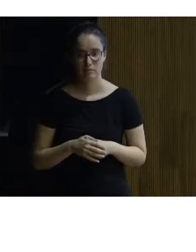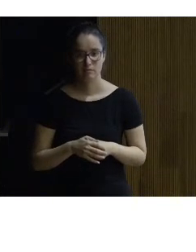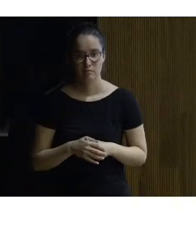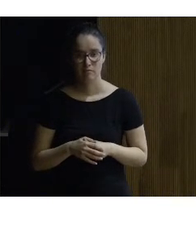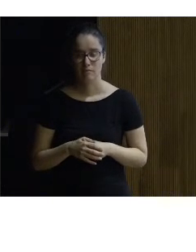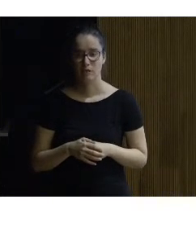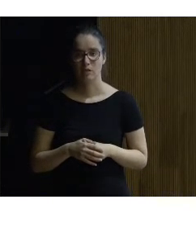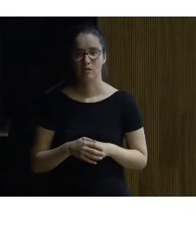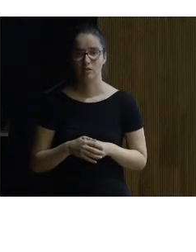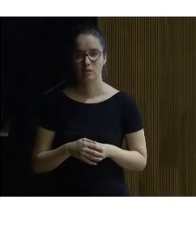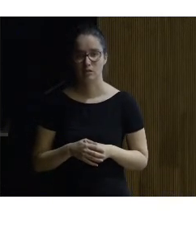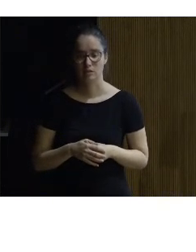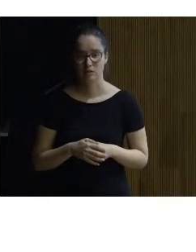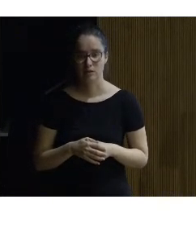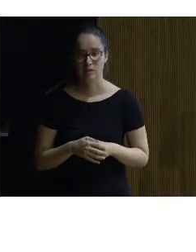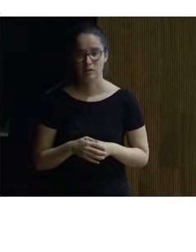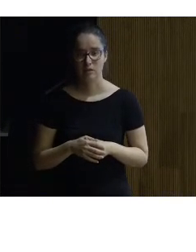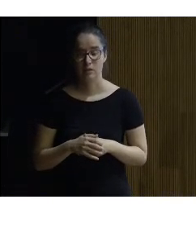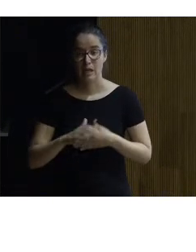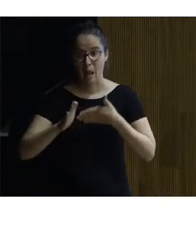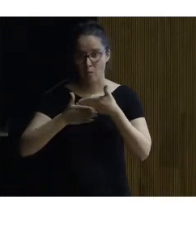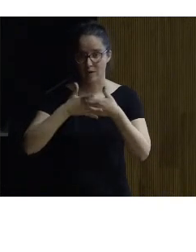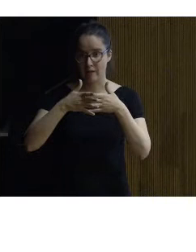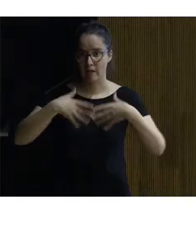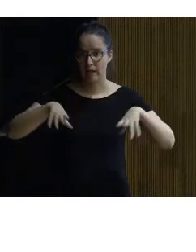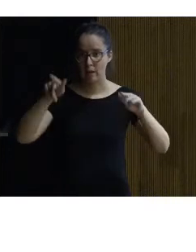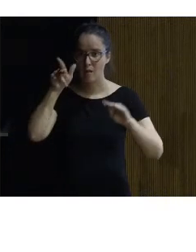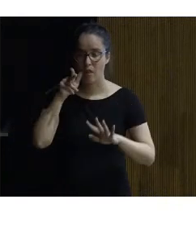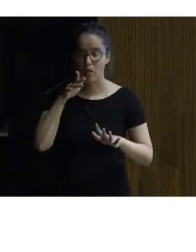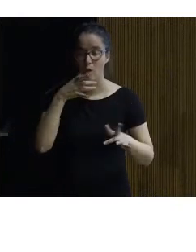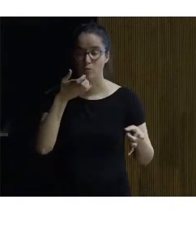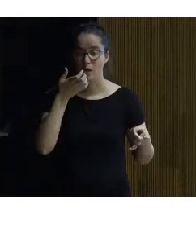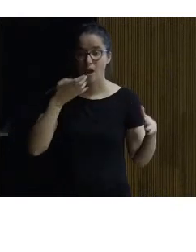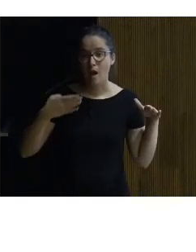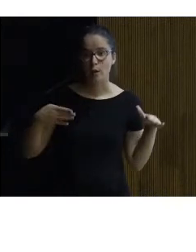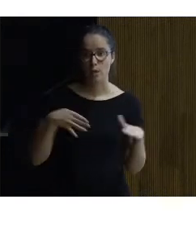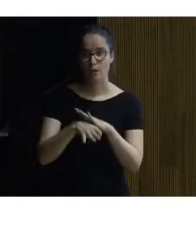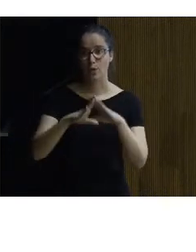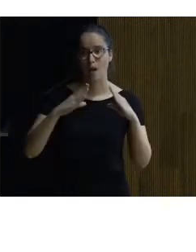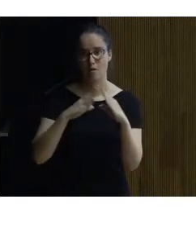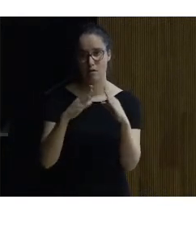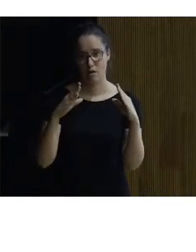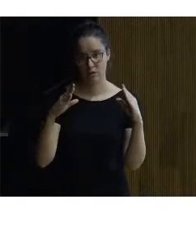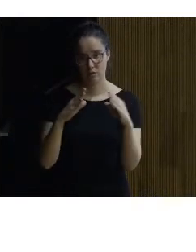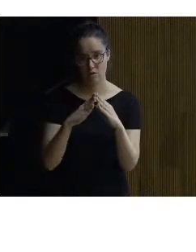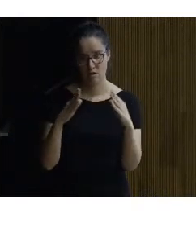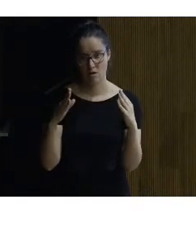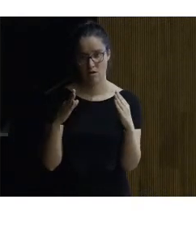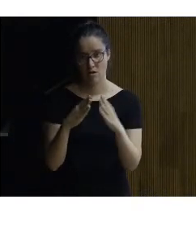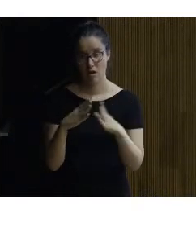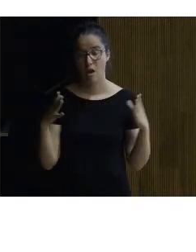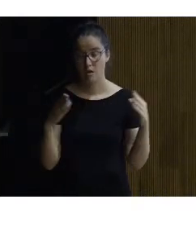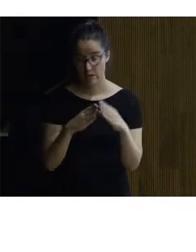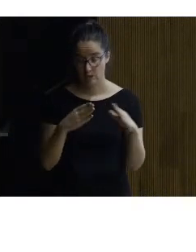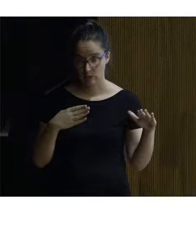llegamos al hecho a la puerta del palacio y aquí por aquí el acceso a la iglesia un acceso a la